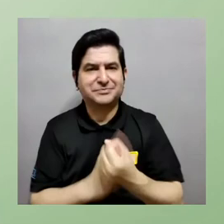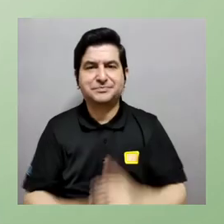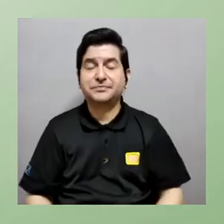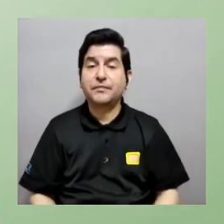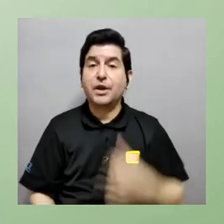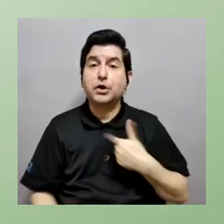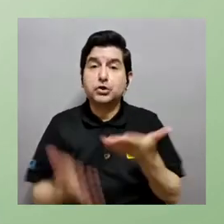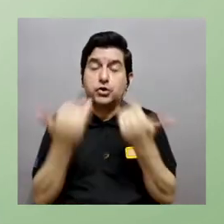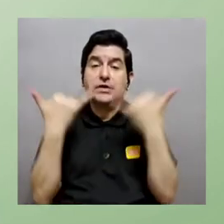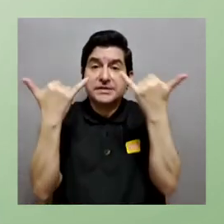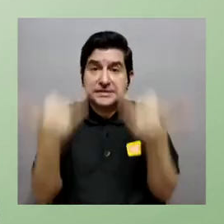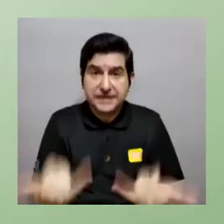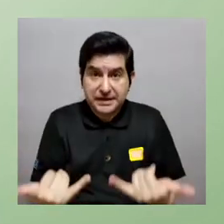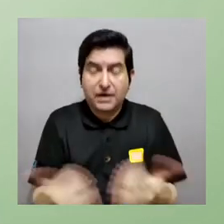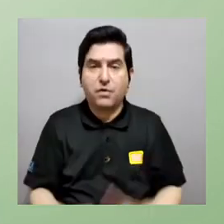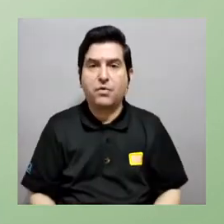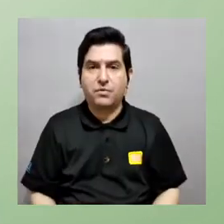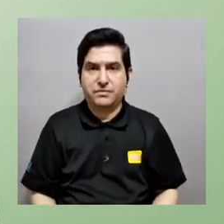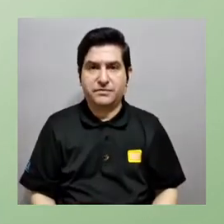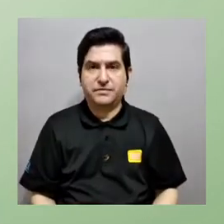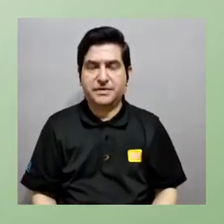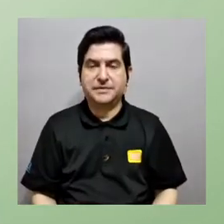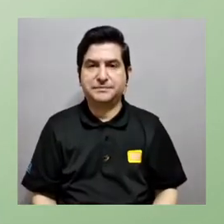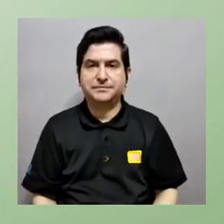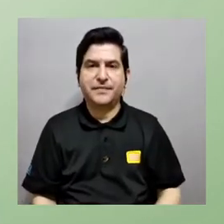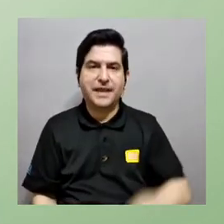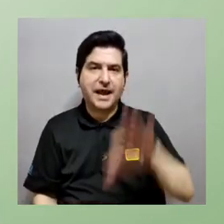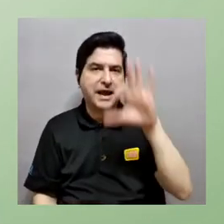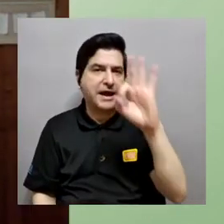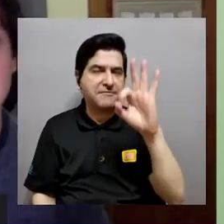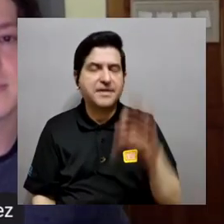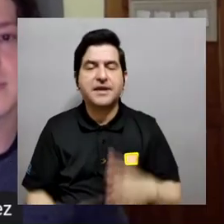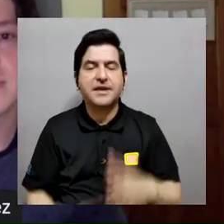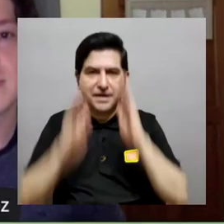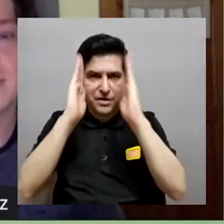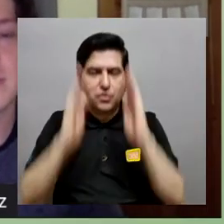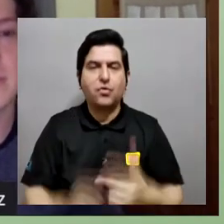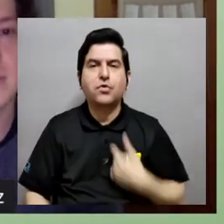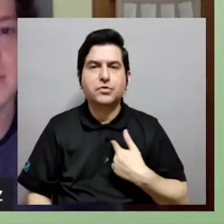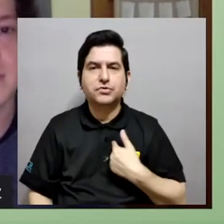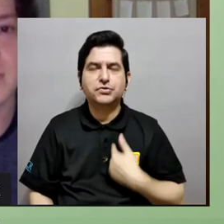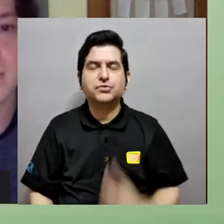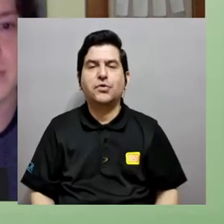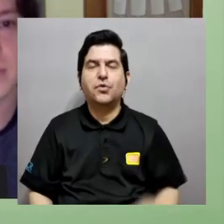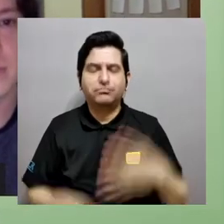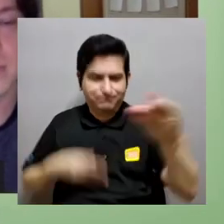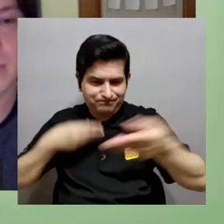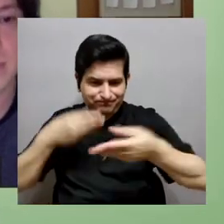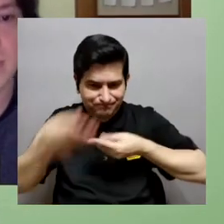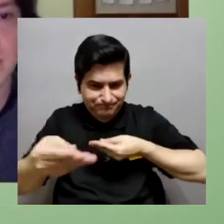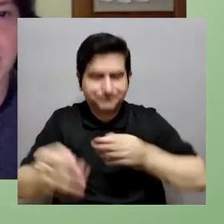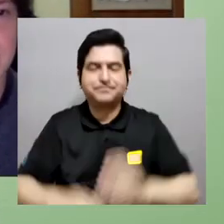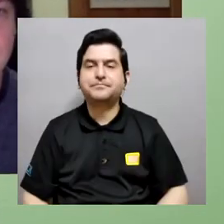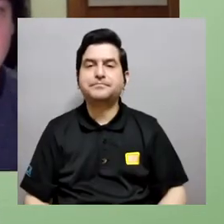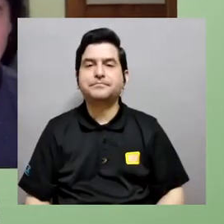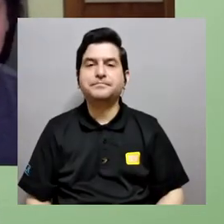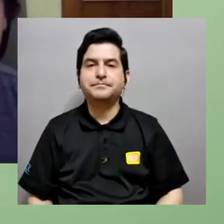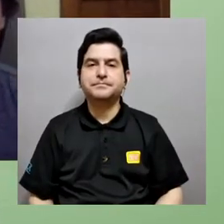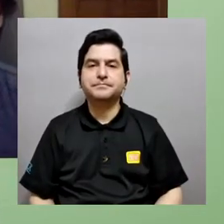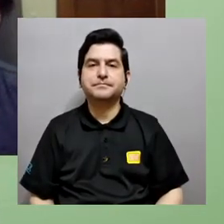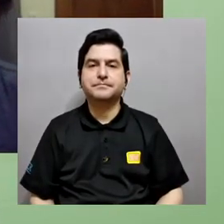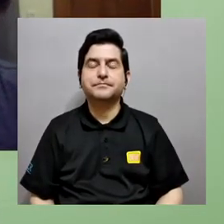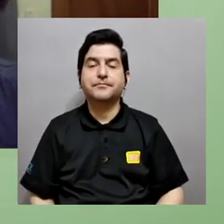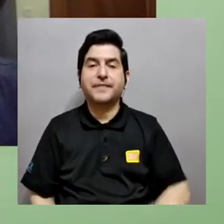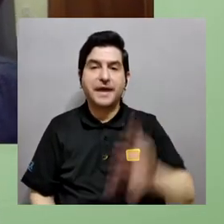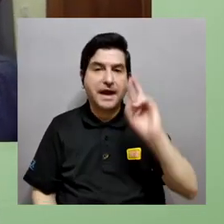transporte de masa puede ser un problema yo quisiera en este momento llamar a Federico porque quiero